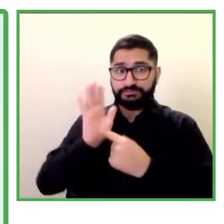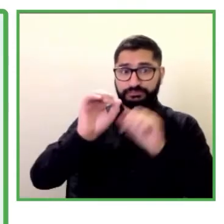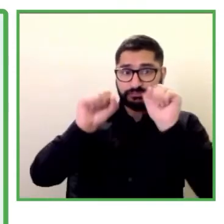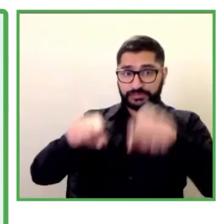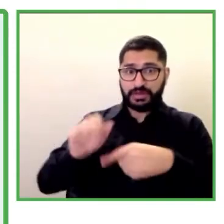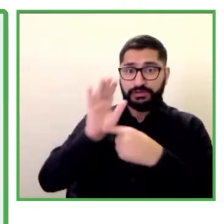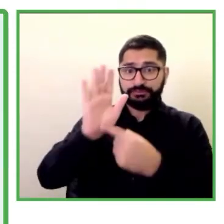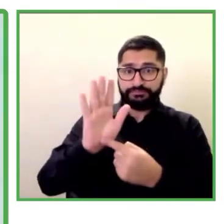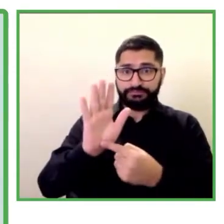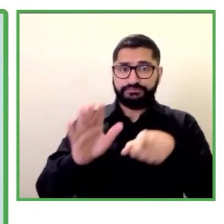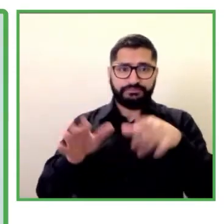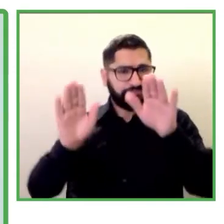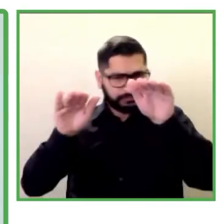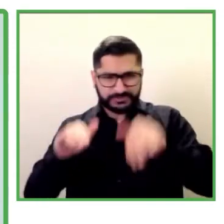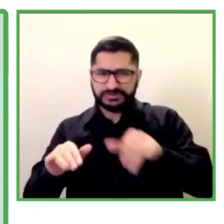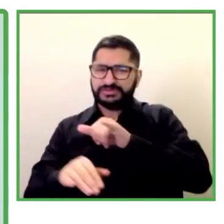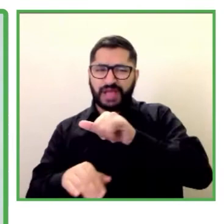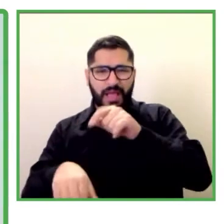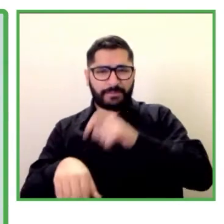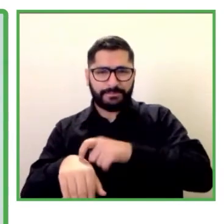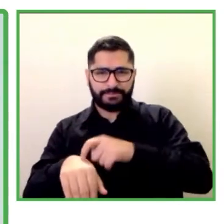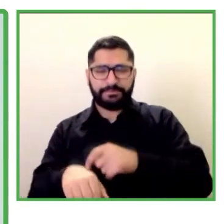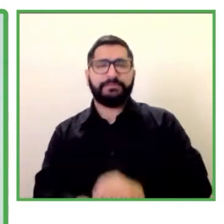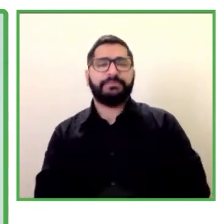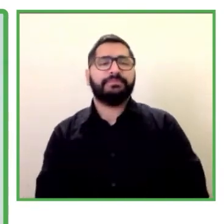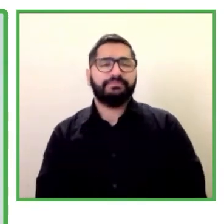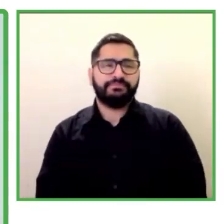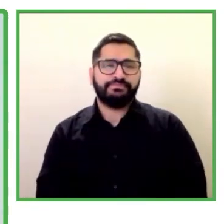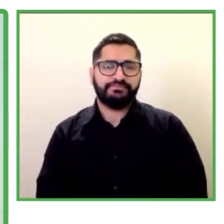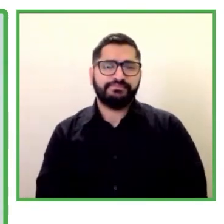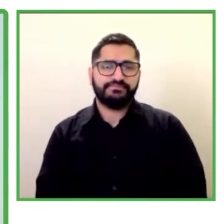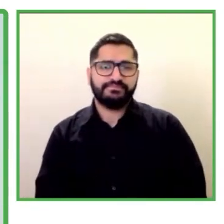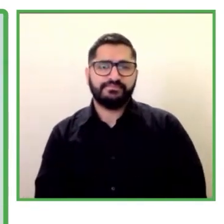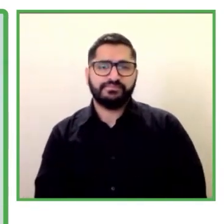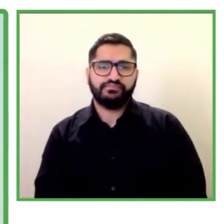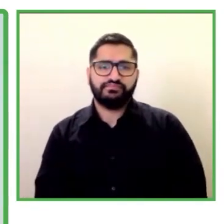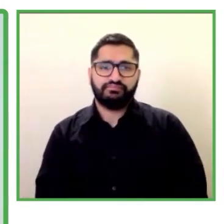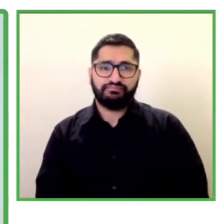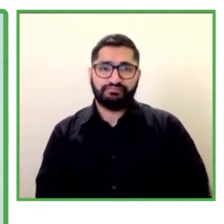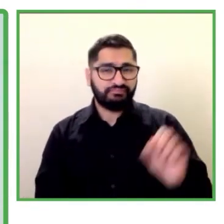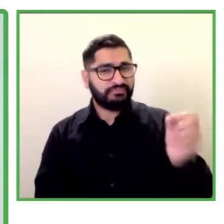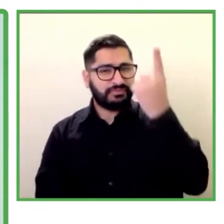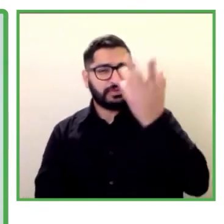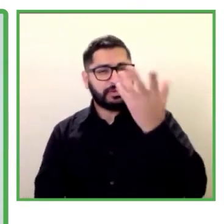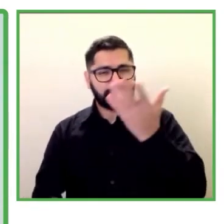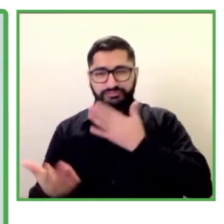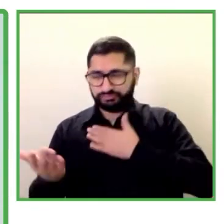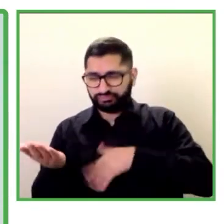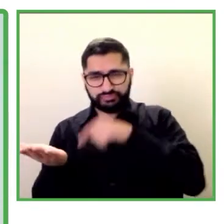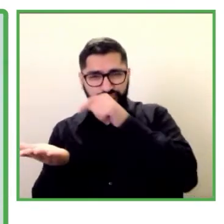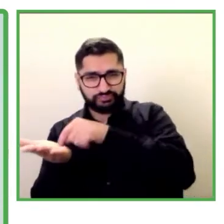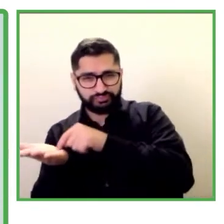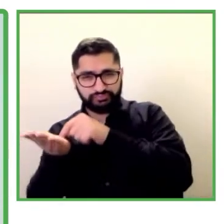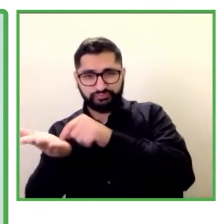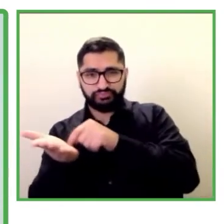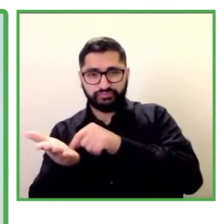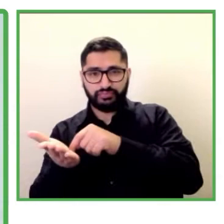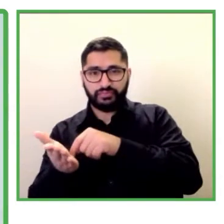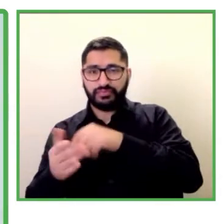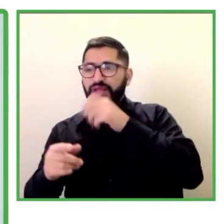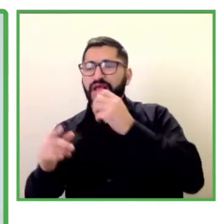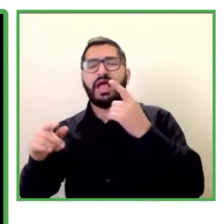El fin principal de esta exconclusión que creamos es lograr una Argentina y un Uruguay